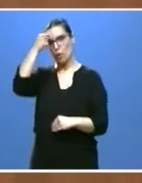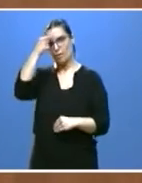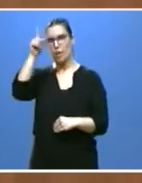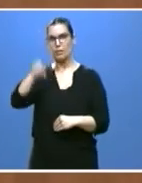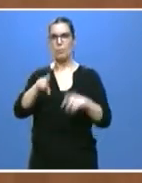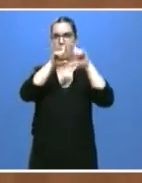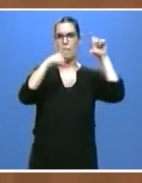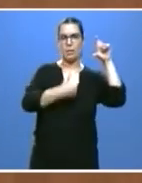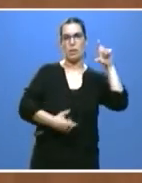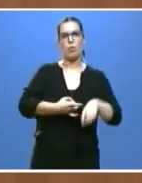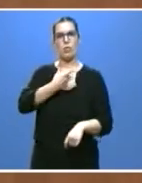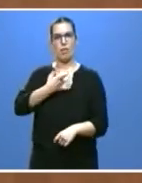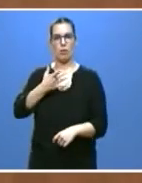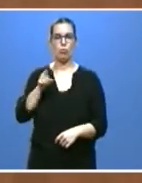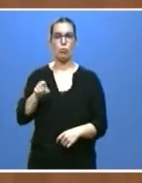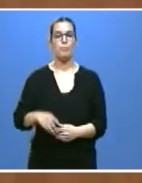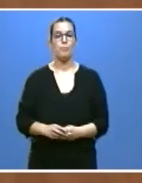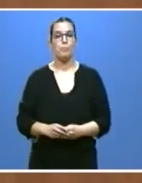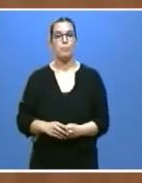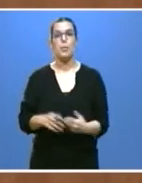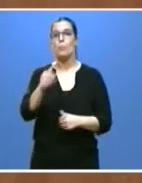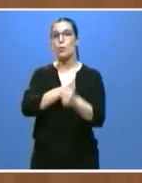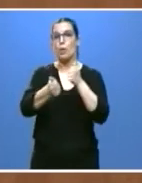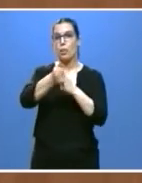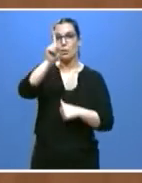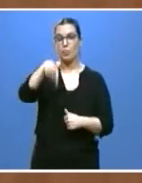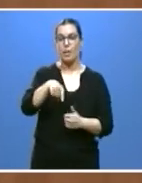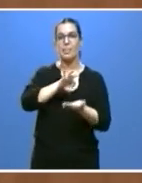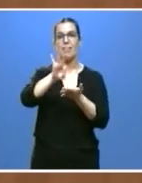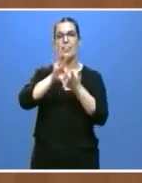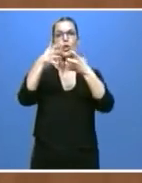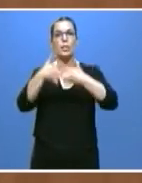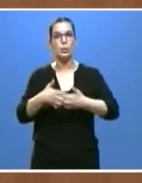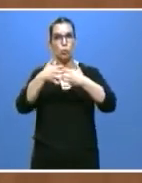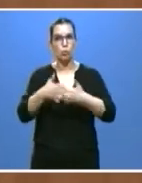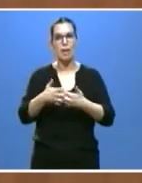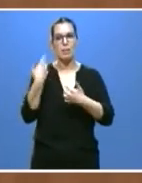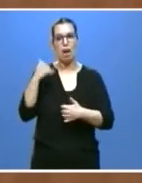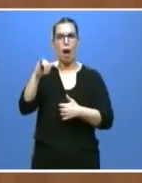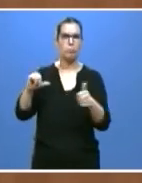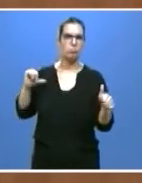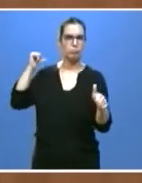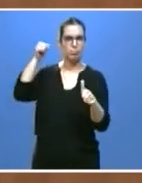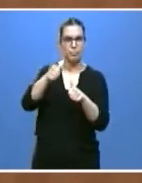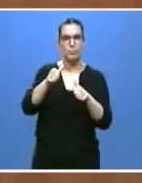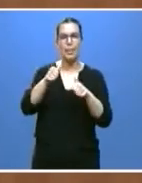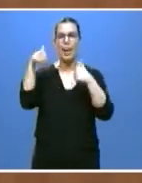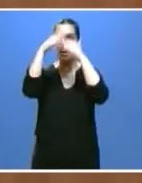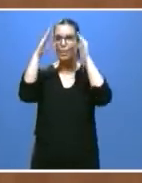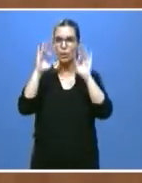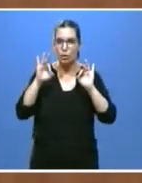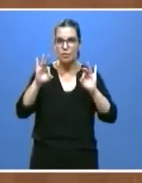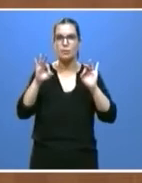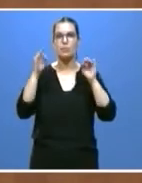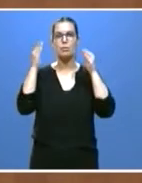económicos y sociales. Y priorizando también los servicios industriales ya implantados con una especial atención al